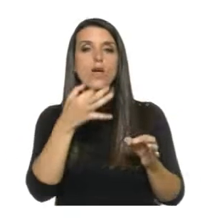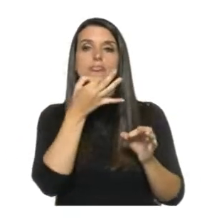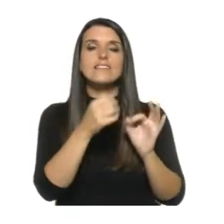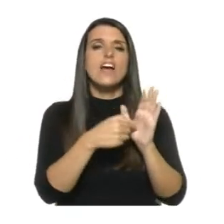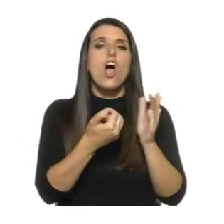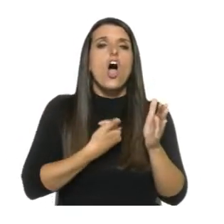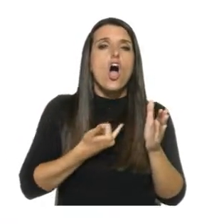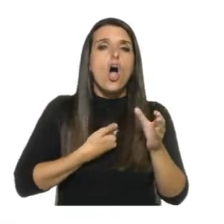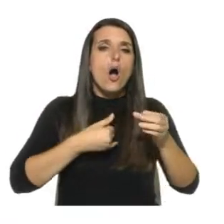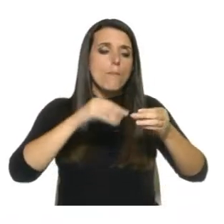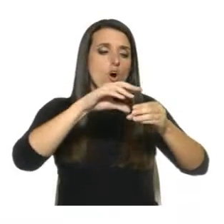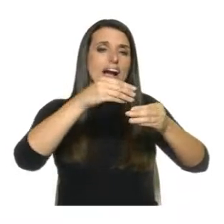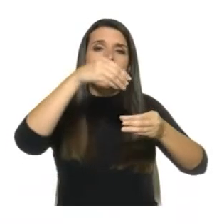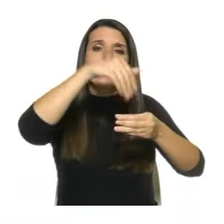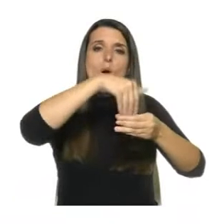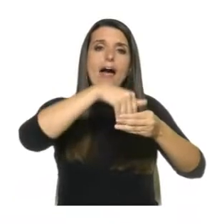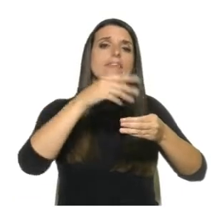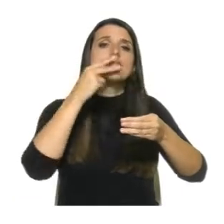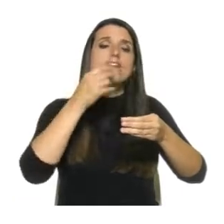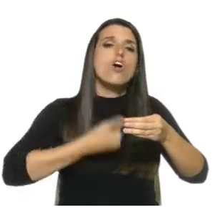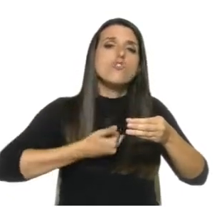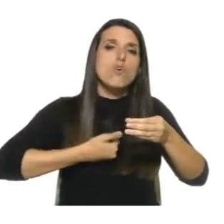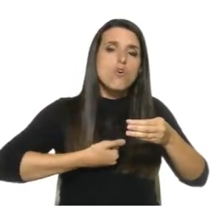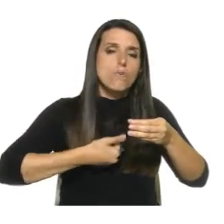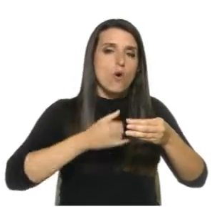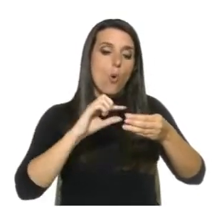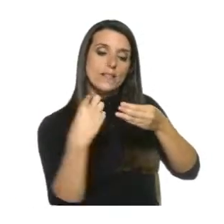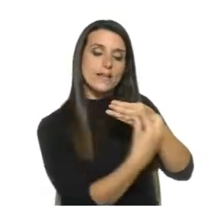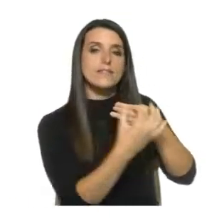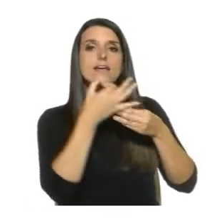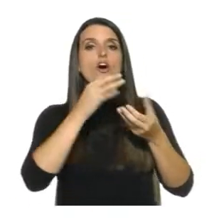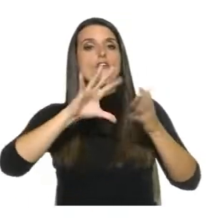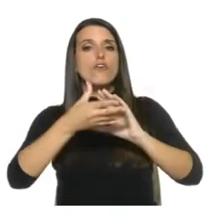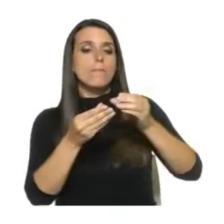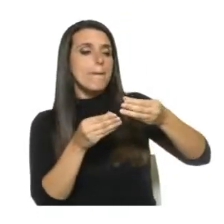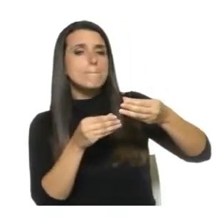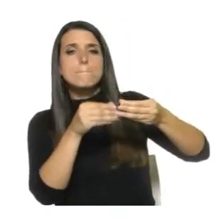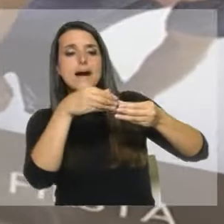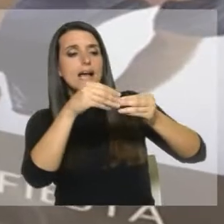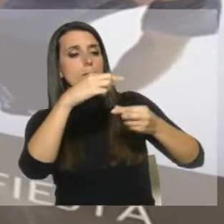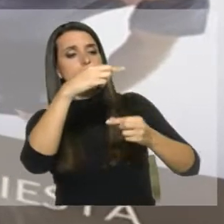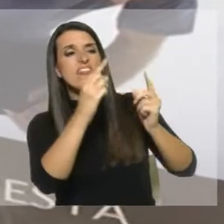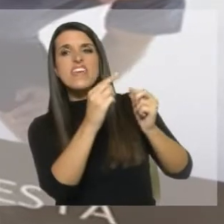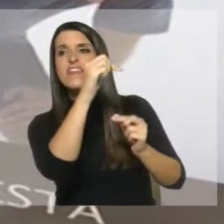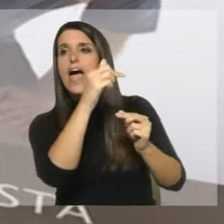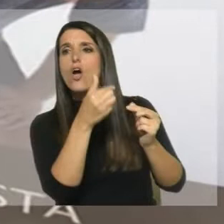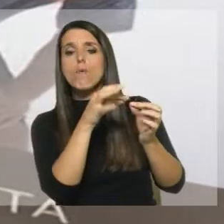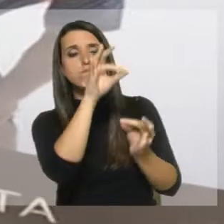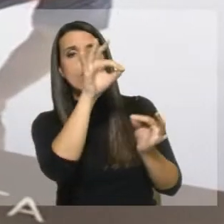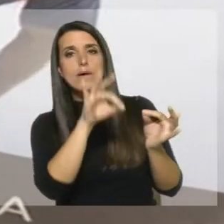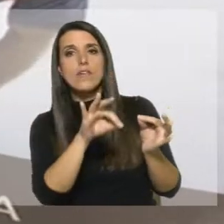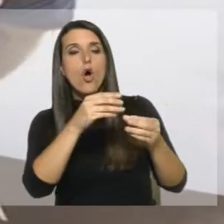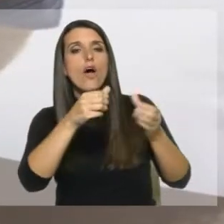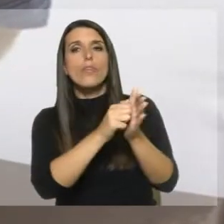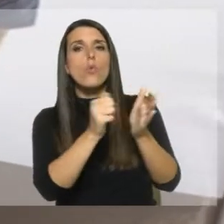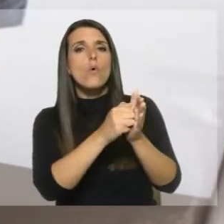empaquetado y etiquetado de productos de tabaco. Por ejemplo, determina la forma del paquete y el tamaño, eliminando la cajilla con tapa